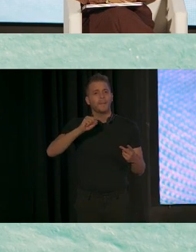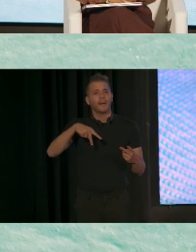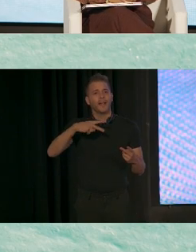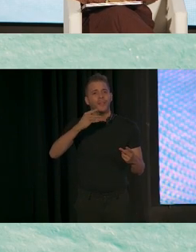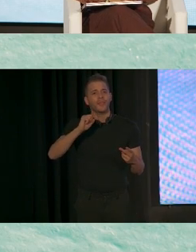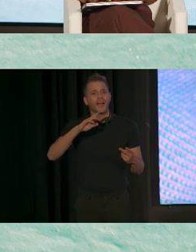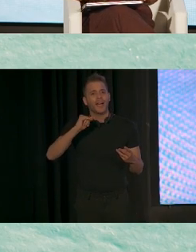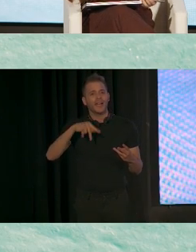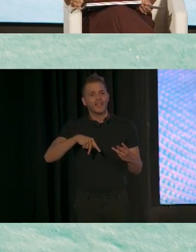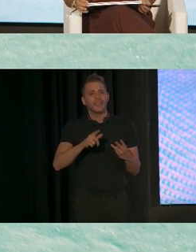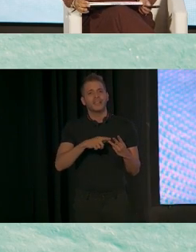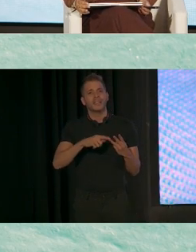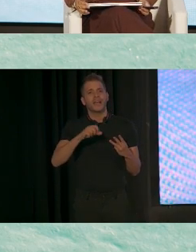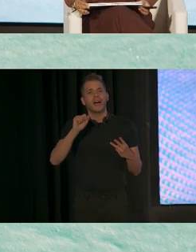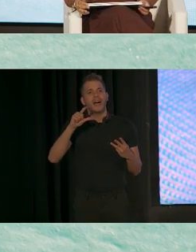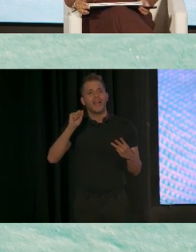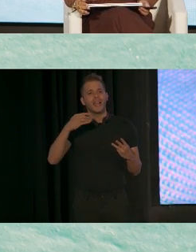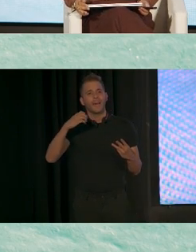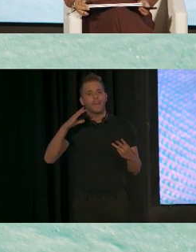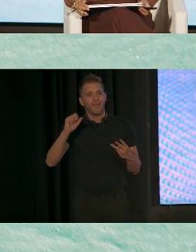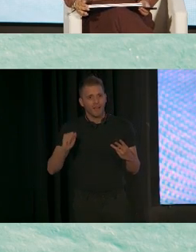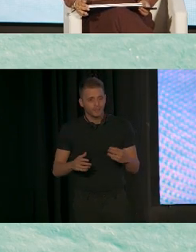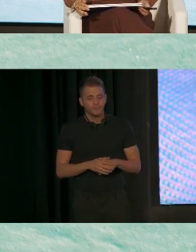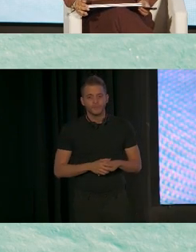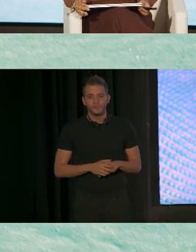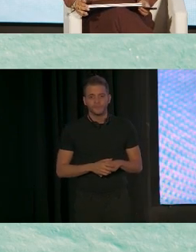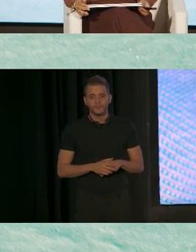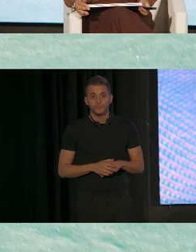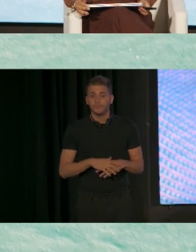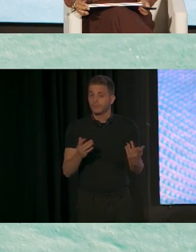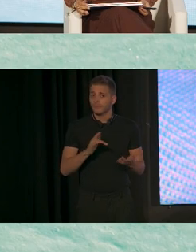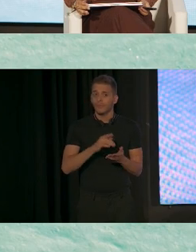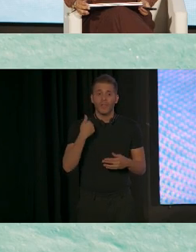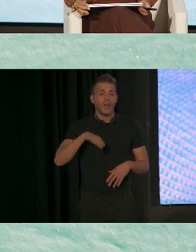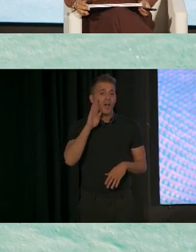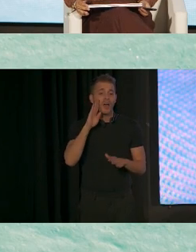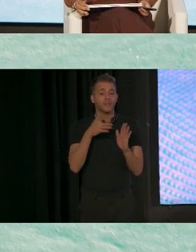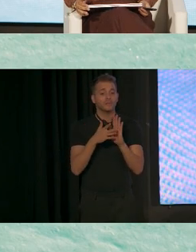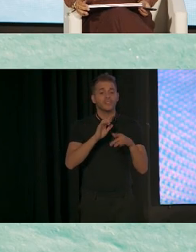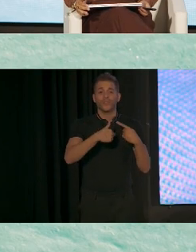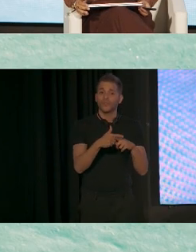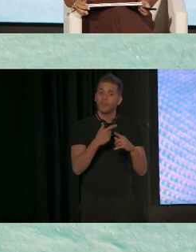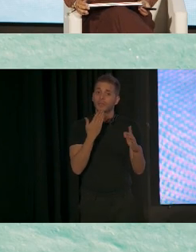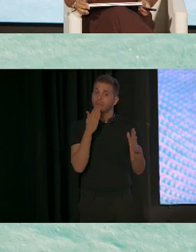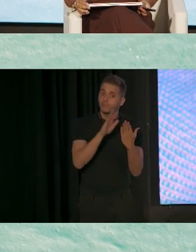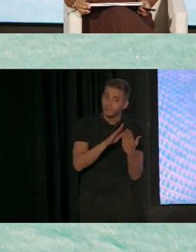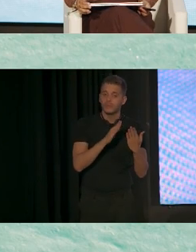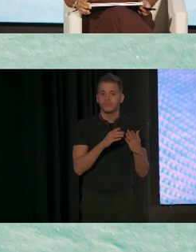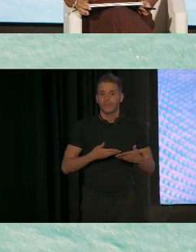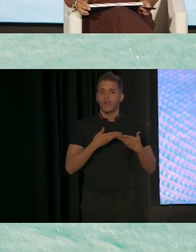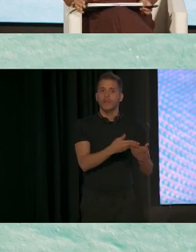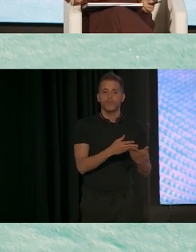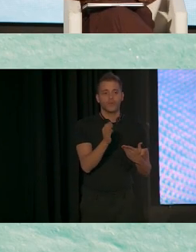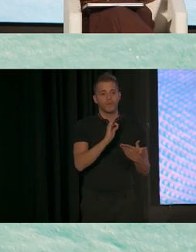Y como mencioné anteriormente, brindamos la asistencia tanto a las familias como a los profesionales. Por lo tanto,